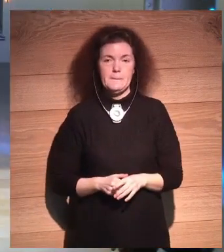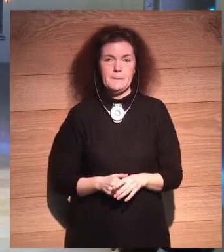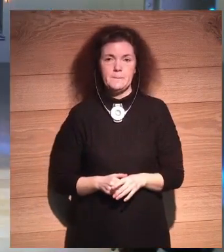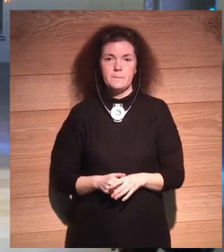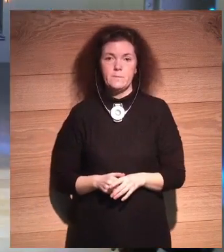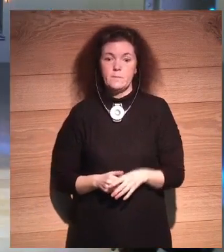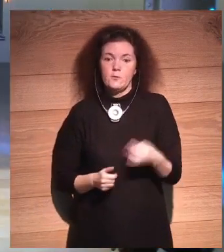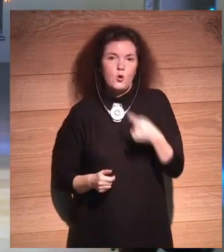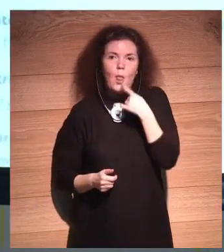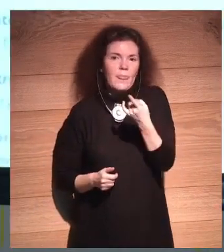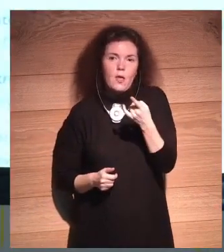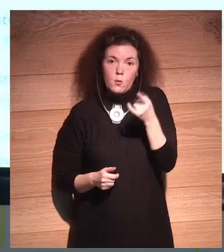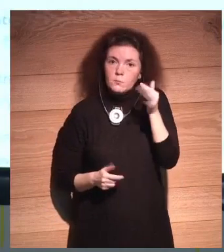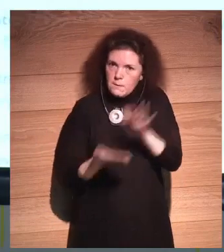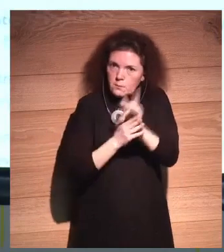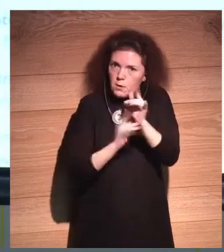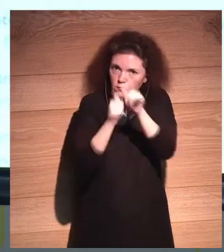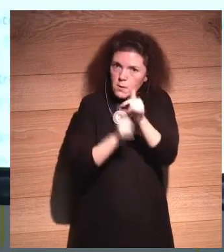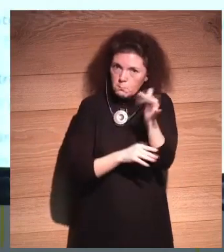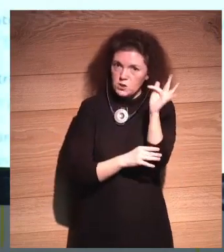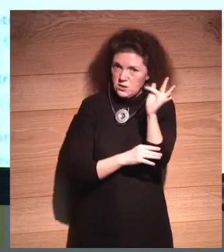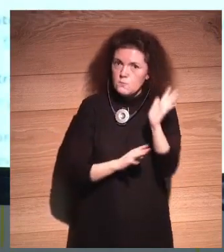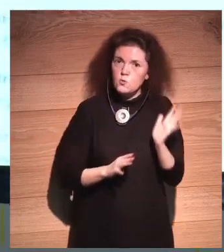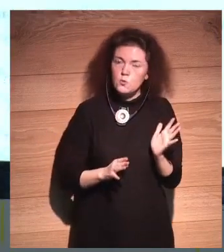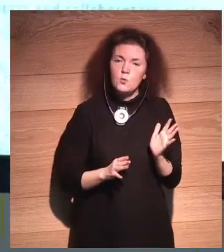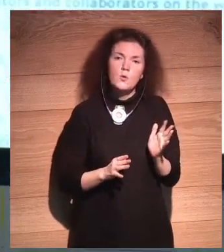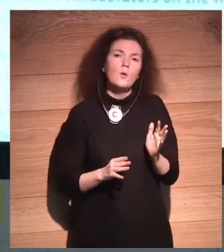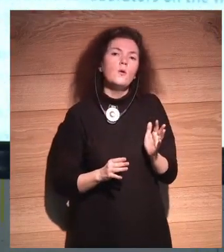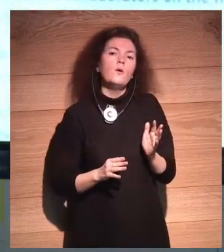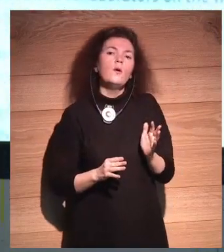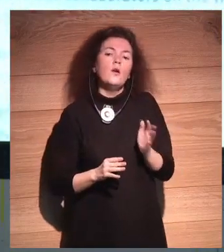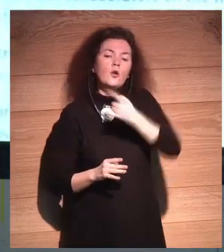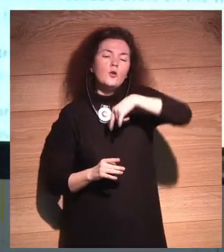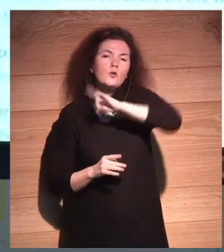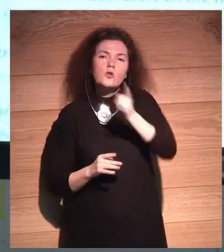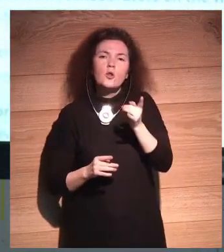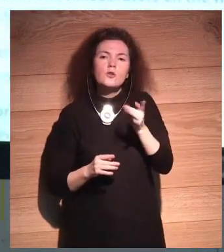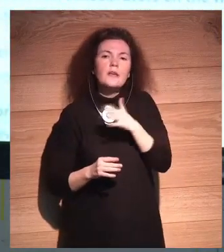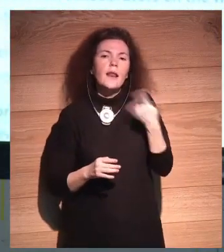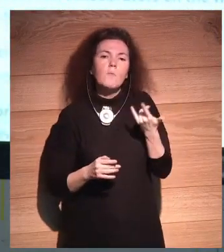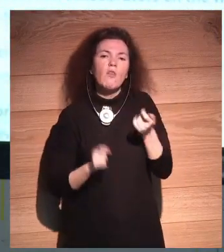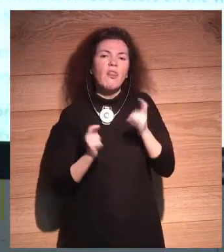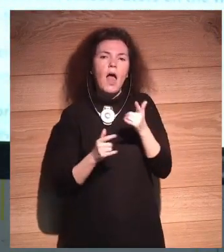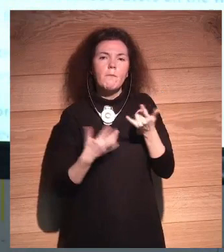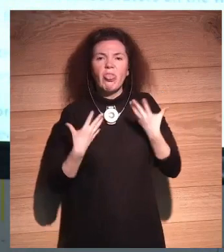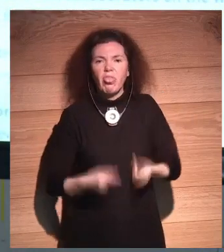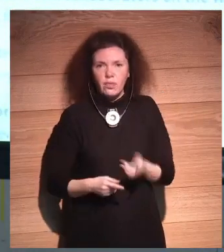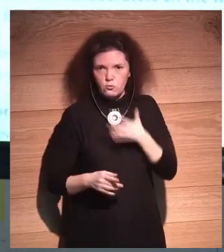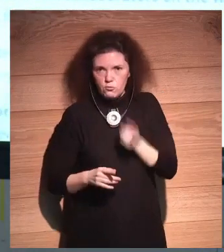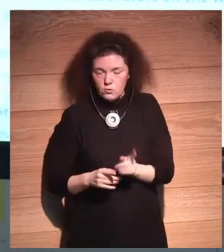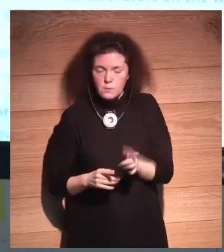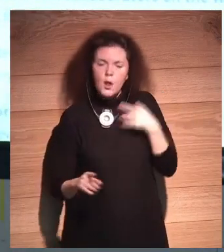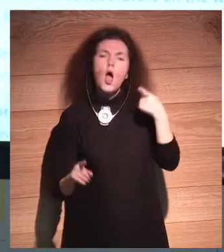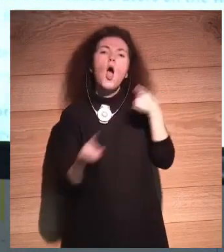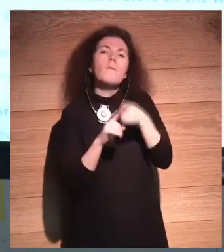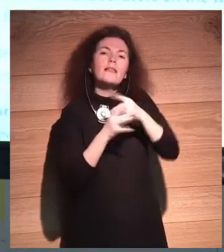Y lo digo en el sentido positivo. No es que vamos, no somos unos aguafiestas, sino que, ¿cuál es